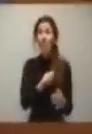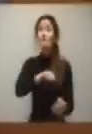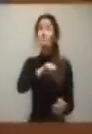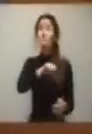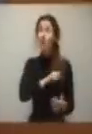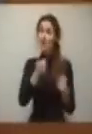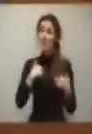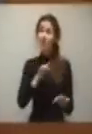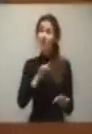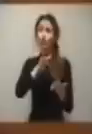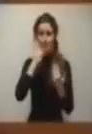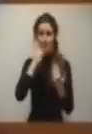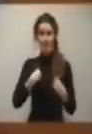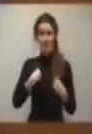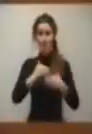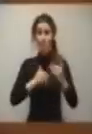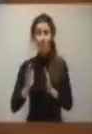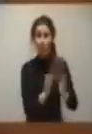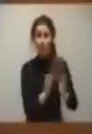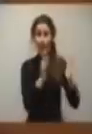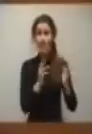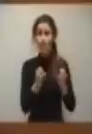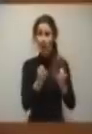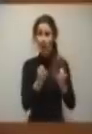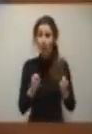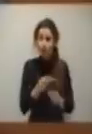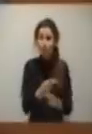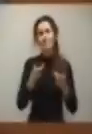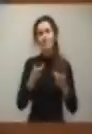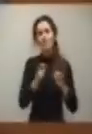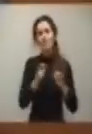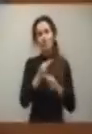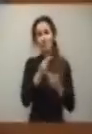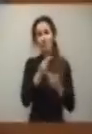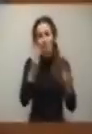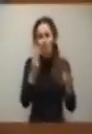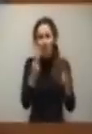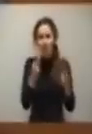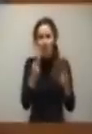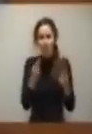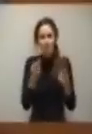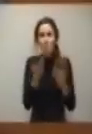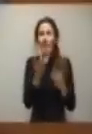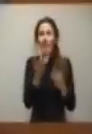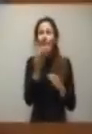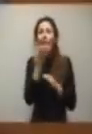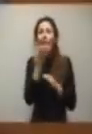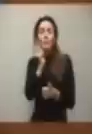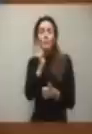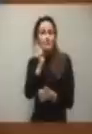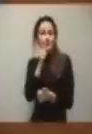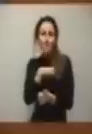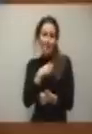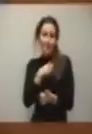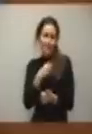procesos de reajuste del sector público que no han sido muy ejemplares y muy transparentes. Y ha